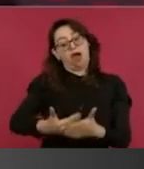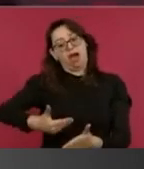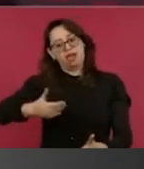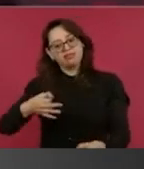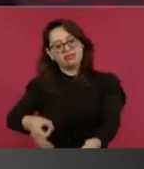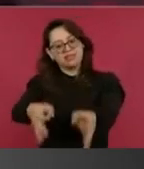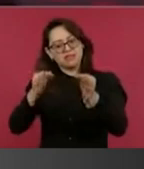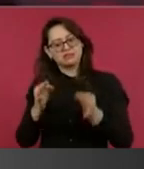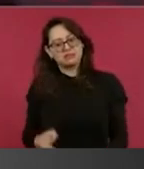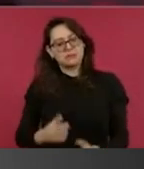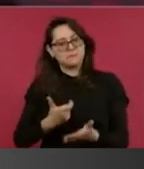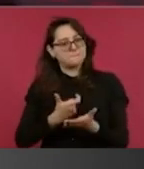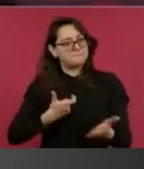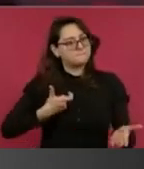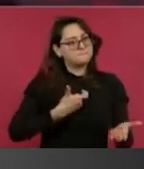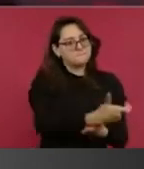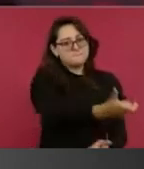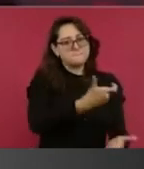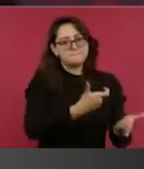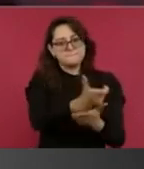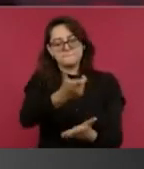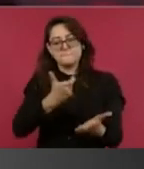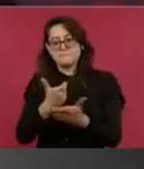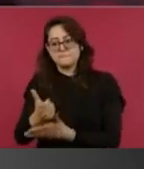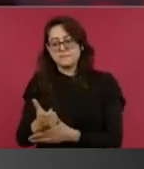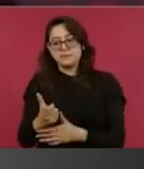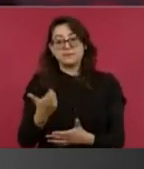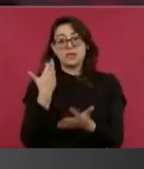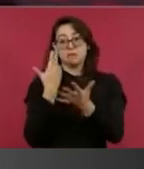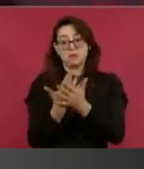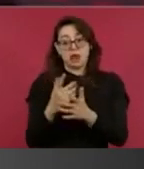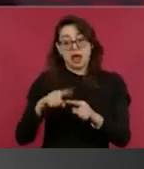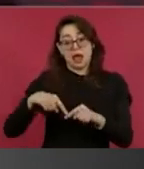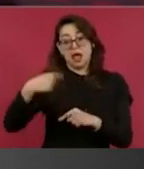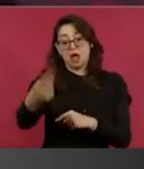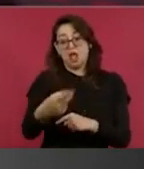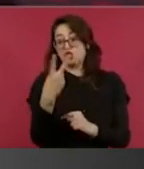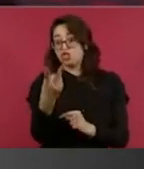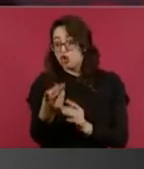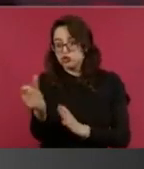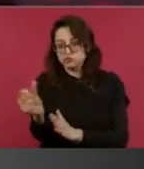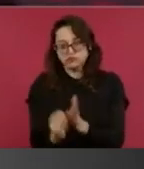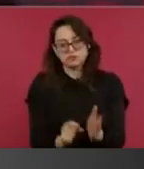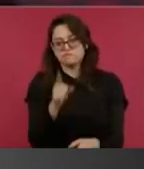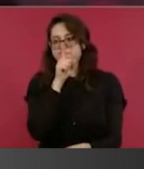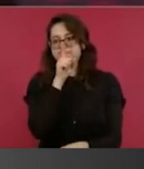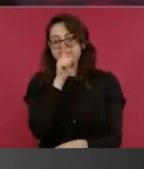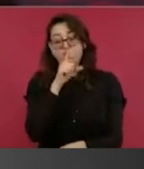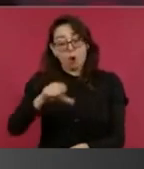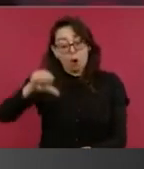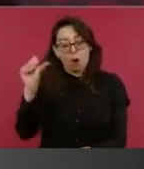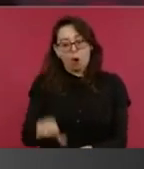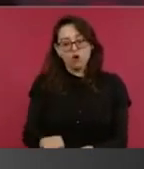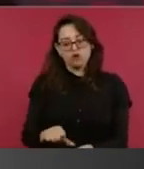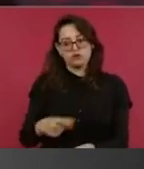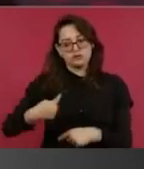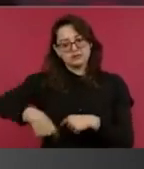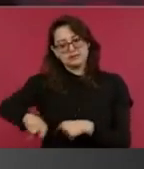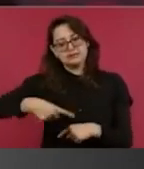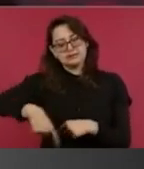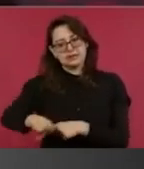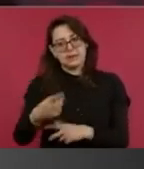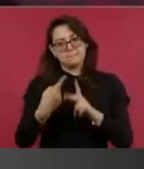adelantar el bimestre, a ver si lo podemos hacer esta misma semana,